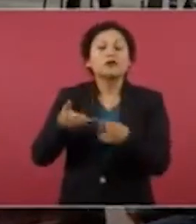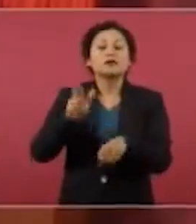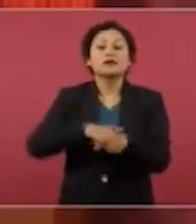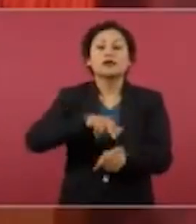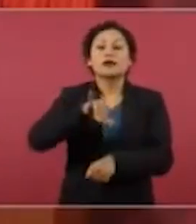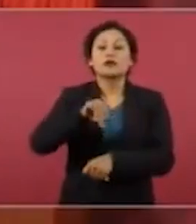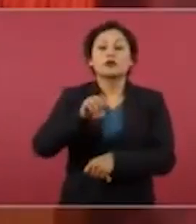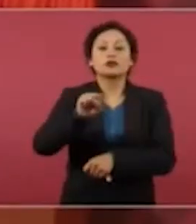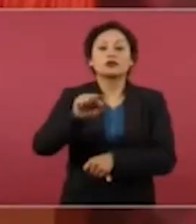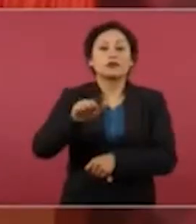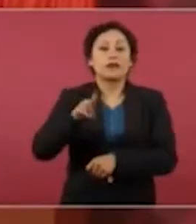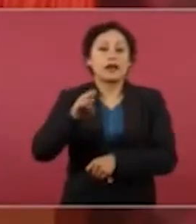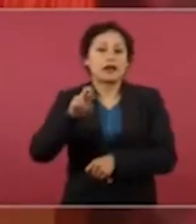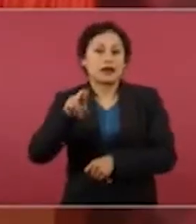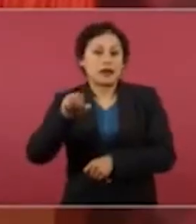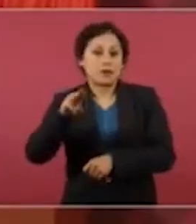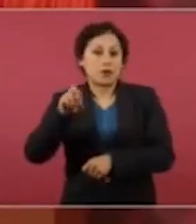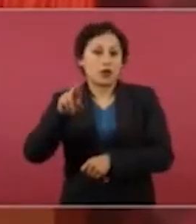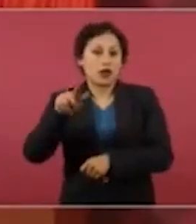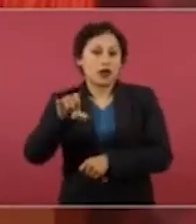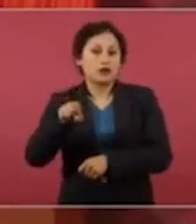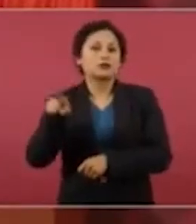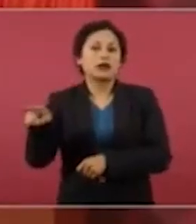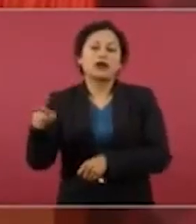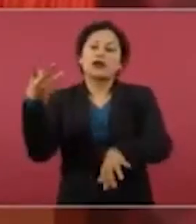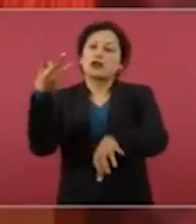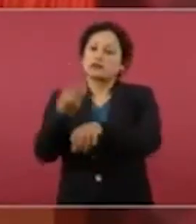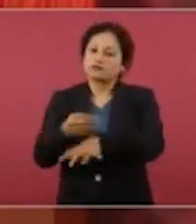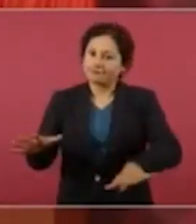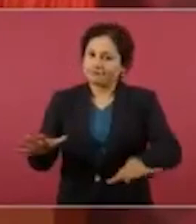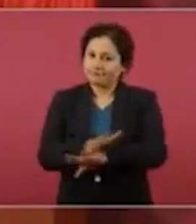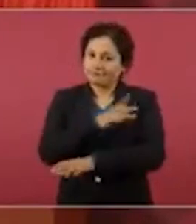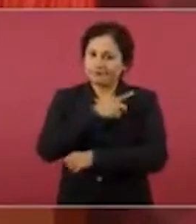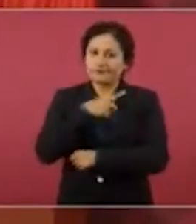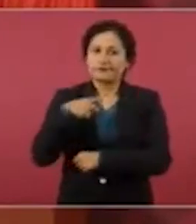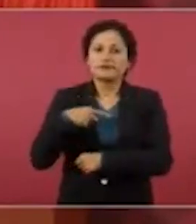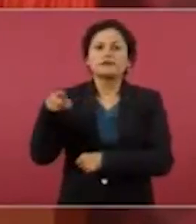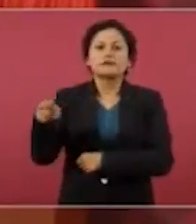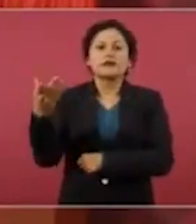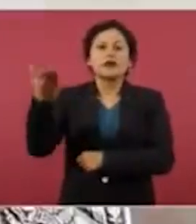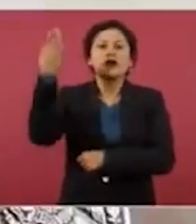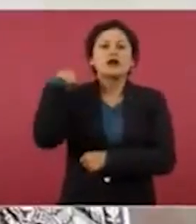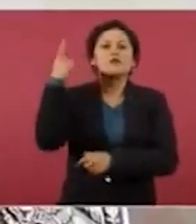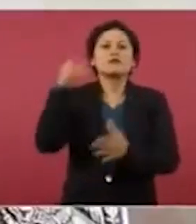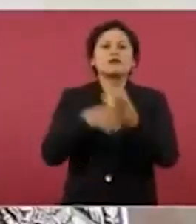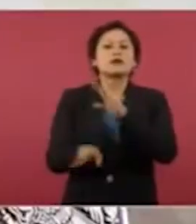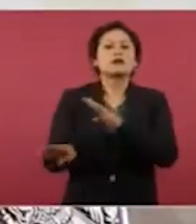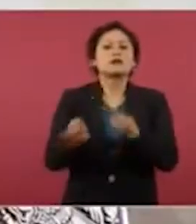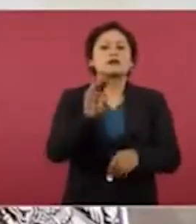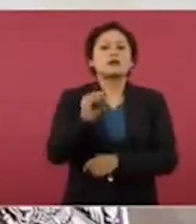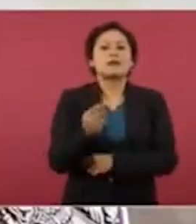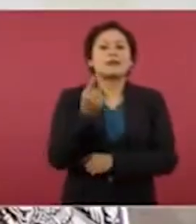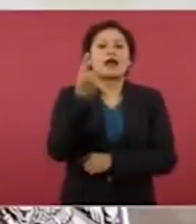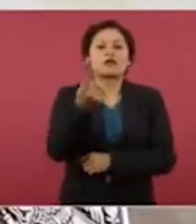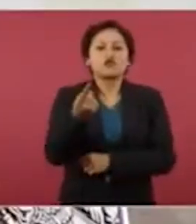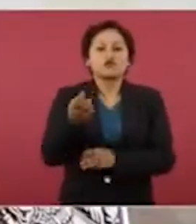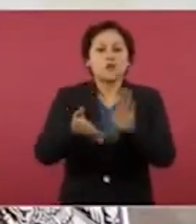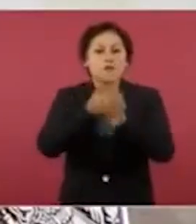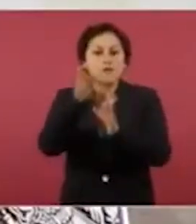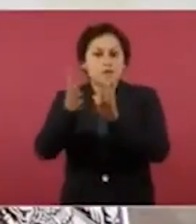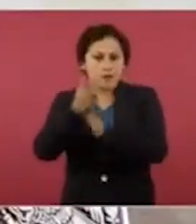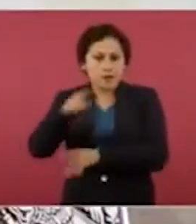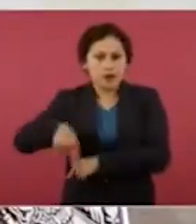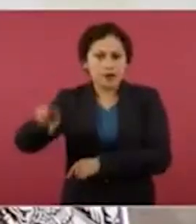efectivamente requiere de una sustitución, es un hospital de enero de 1991 de 20 camas y requiere una